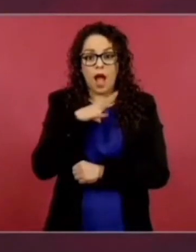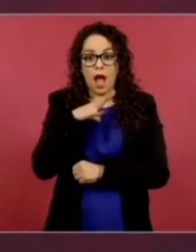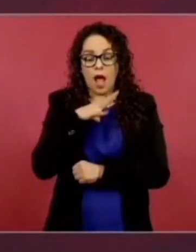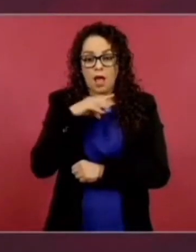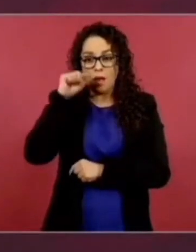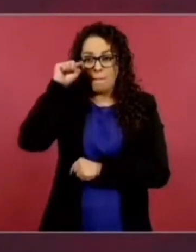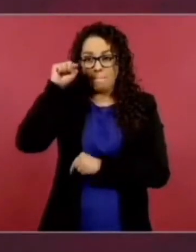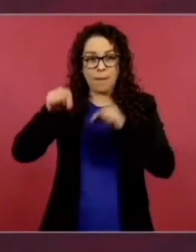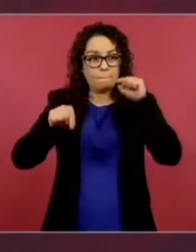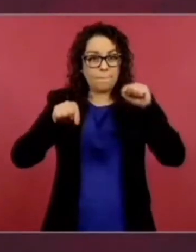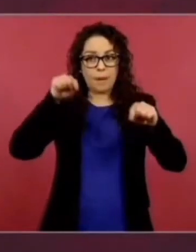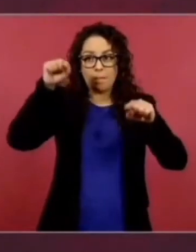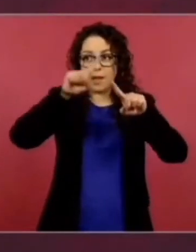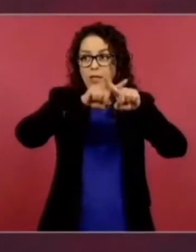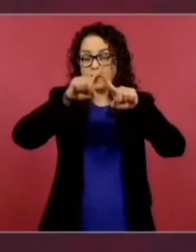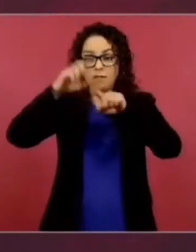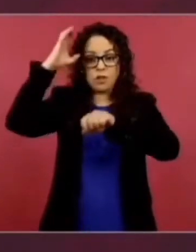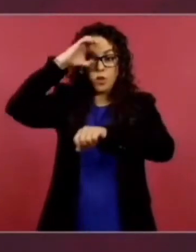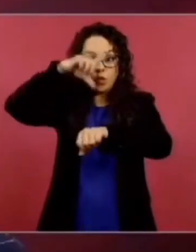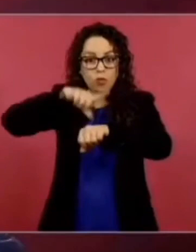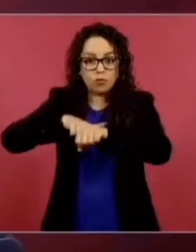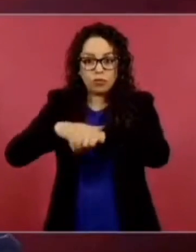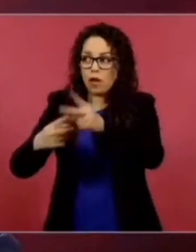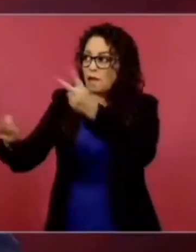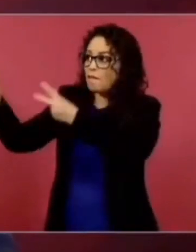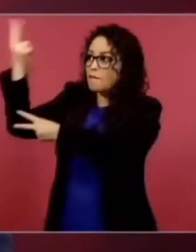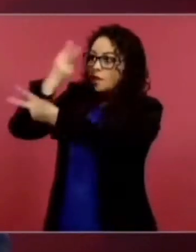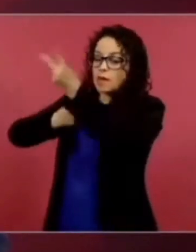el México profundo.